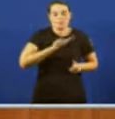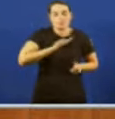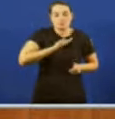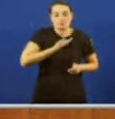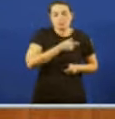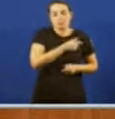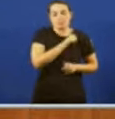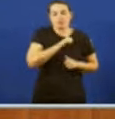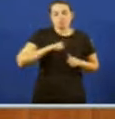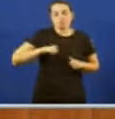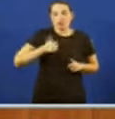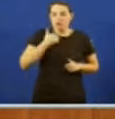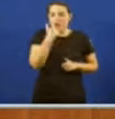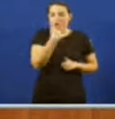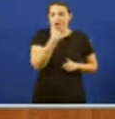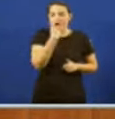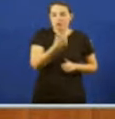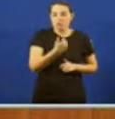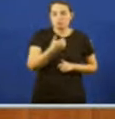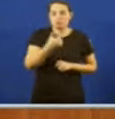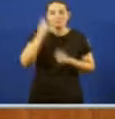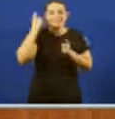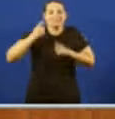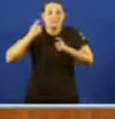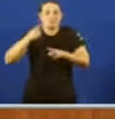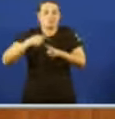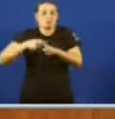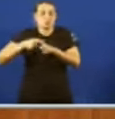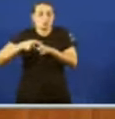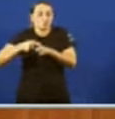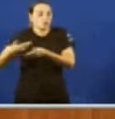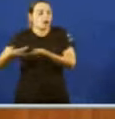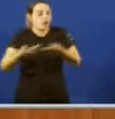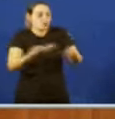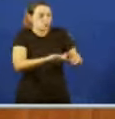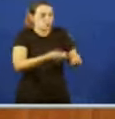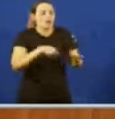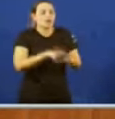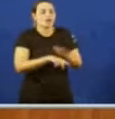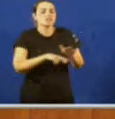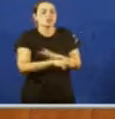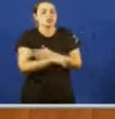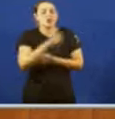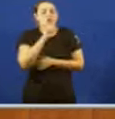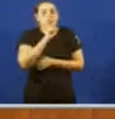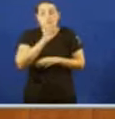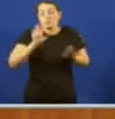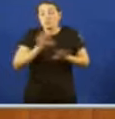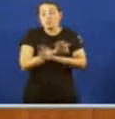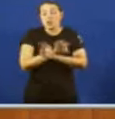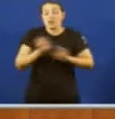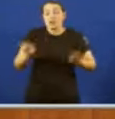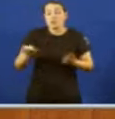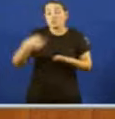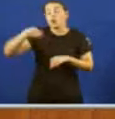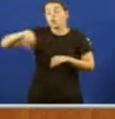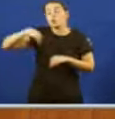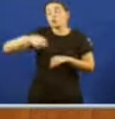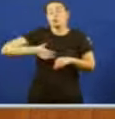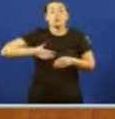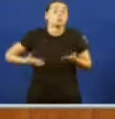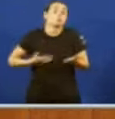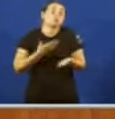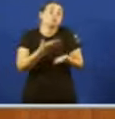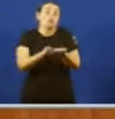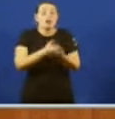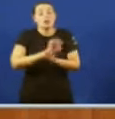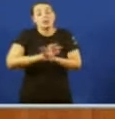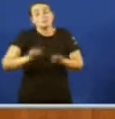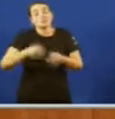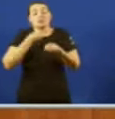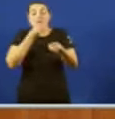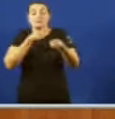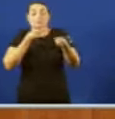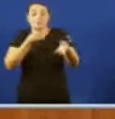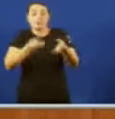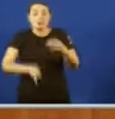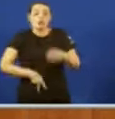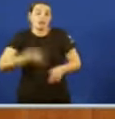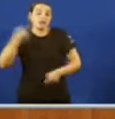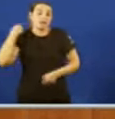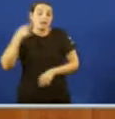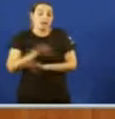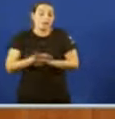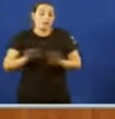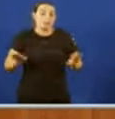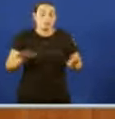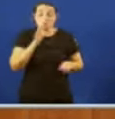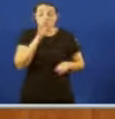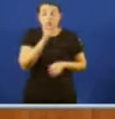intencionalidade Non é admisible Que os danos Para vivenda habitual Solamente se podan facer Se se está A ocorrente De todas as obrigas tributarias Porque hai